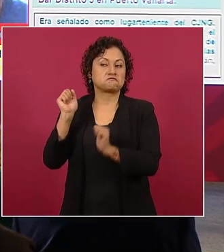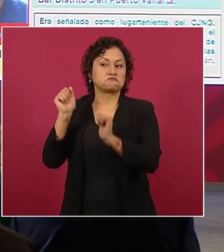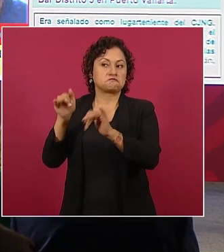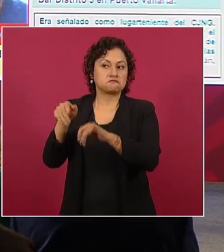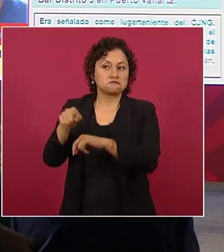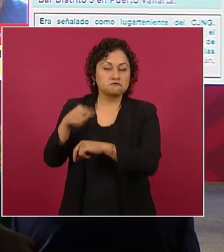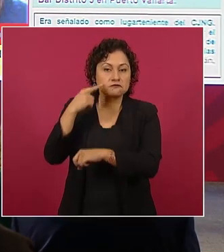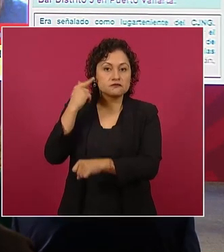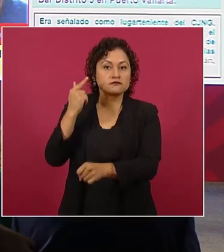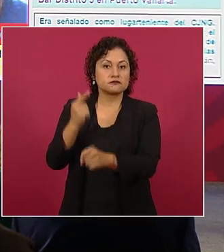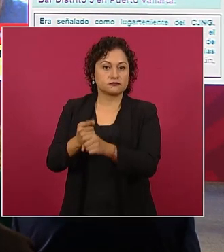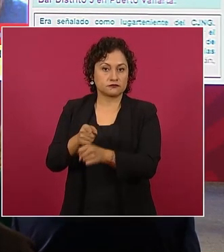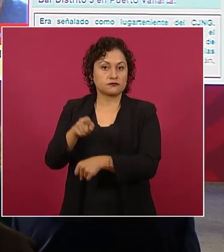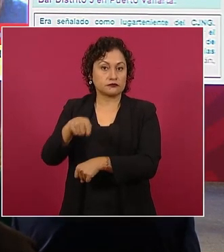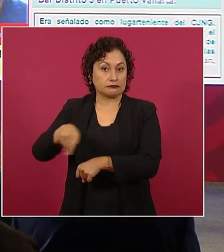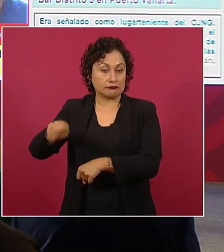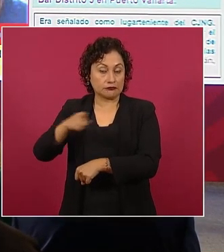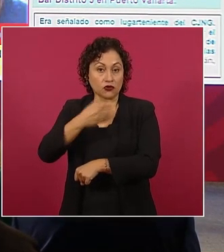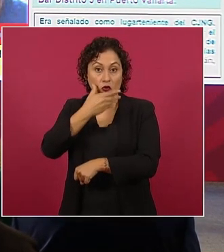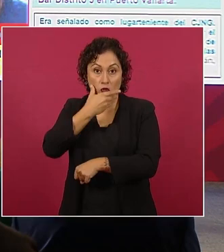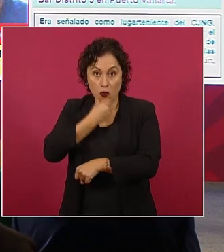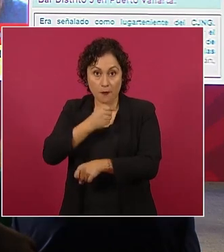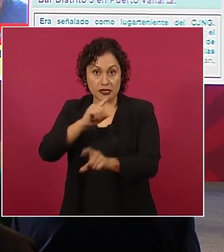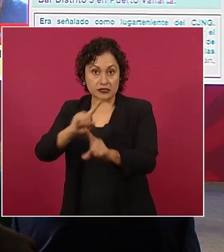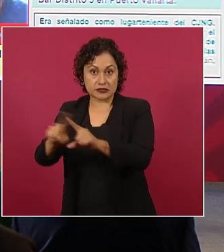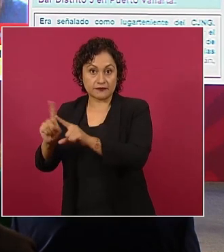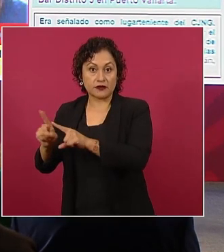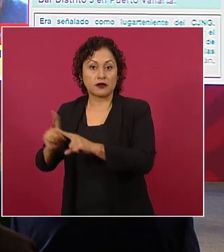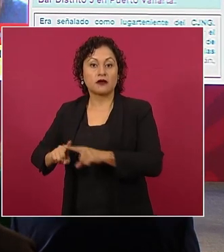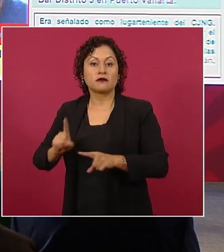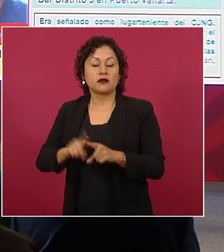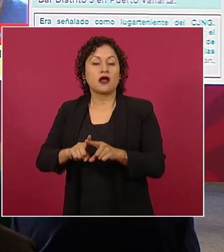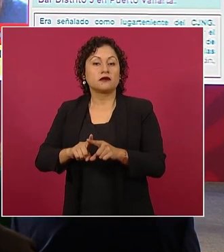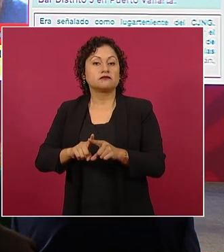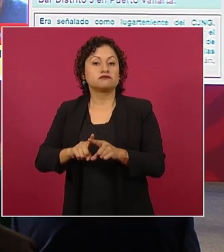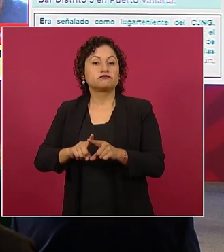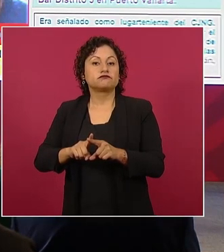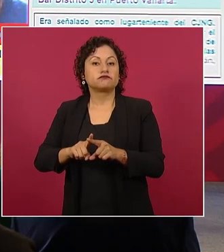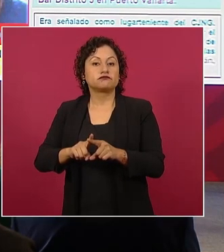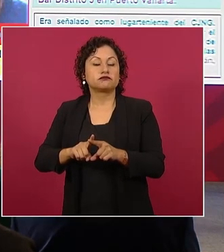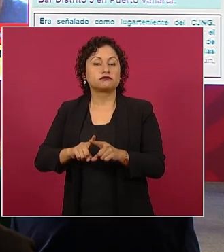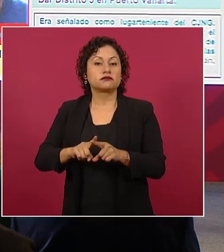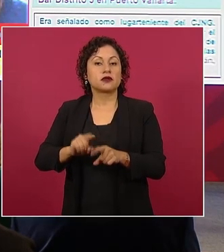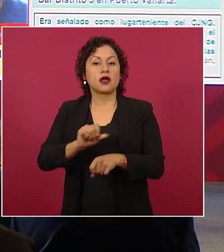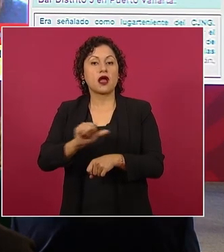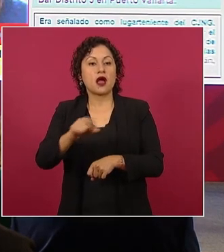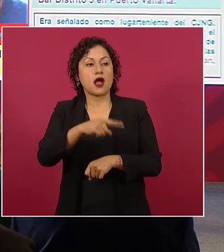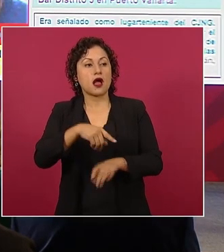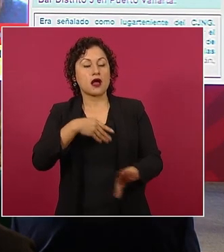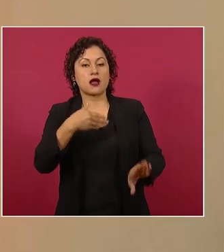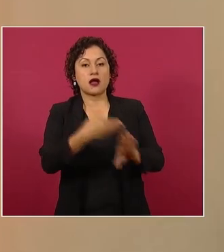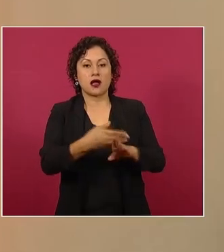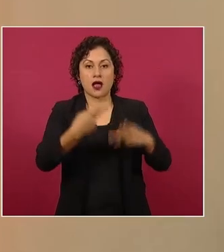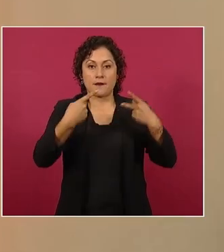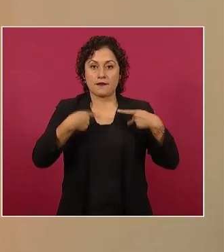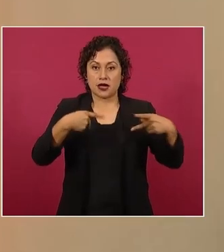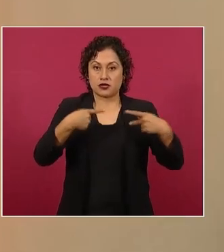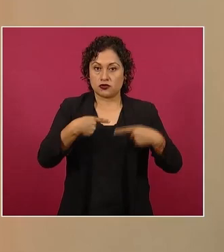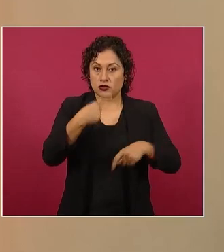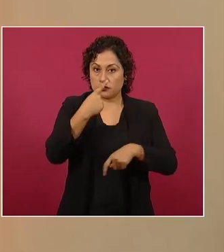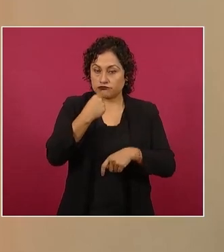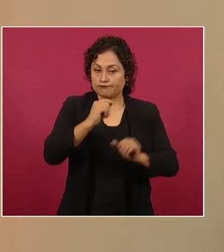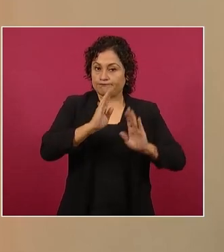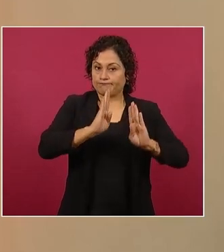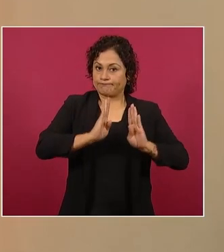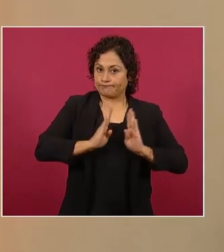agreden a las fuerzas de seguridad que estaban haciendo labores de inteligencia y patrullaje. Las fuerzas militares